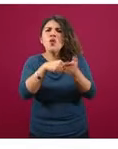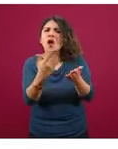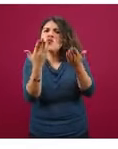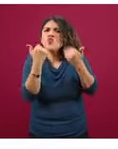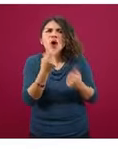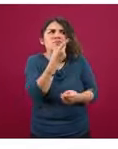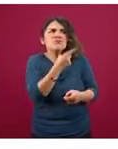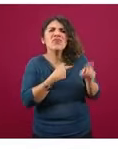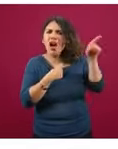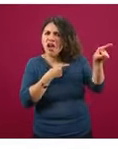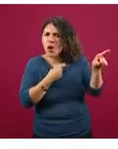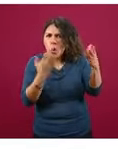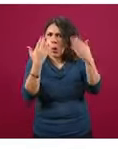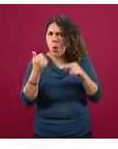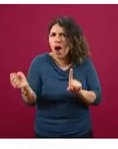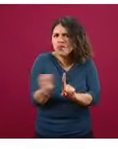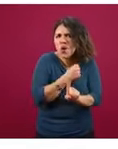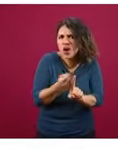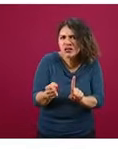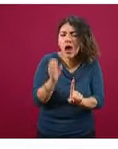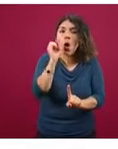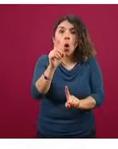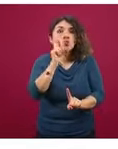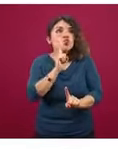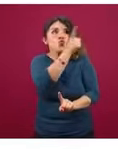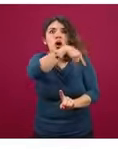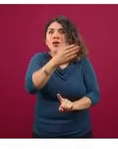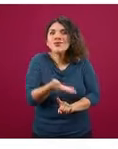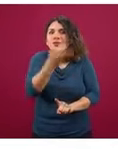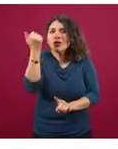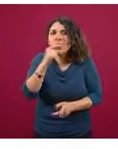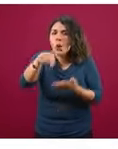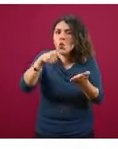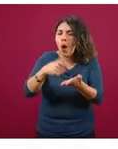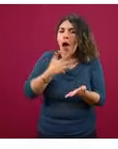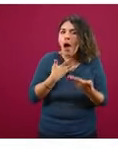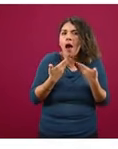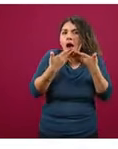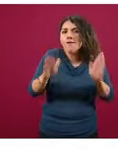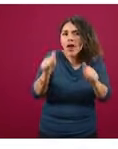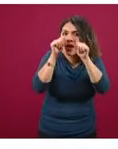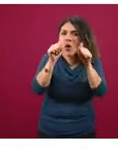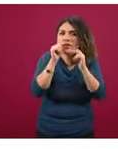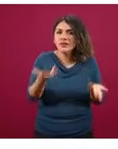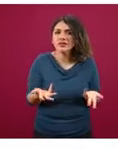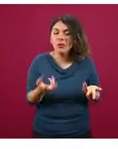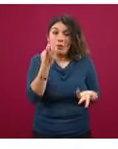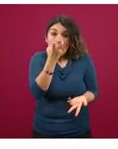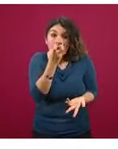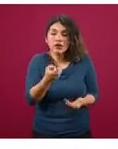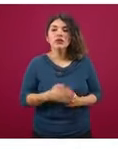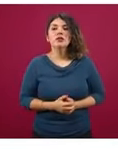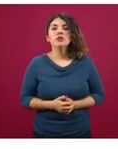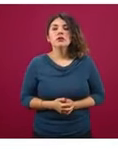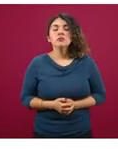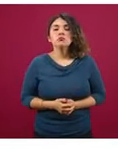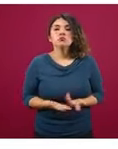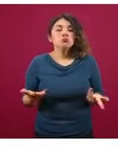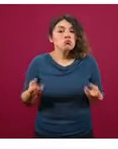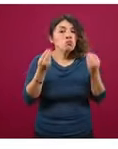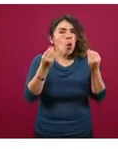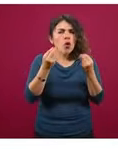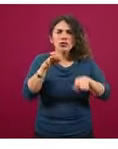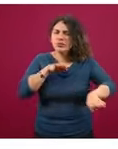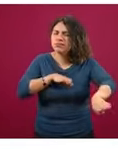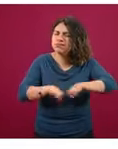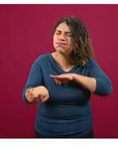¿será que no hay violencia o será que las mujeres no saben que los centros están abiertos? Entonces, mucho